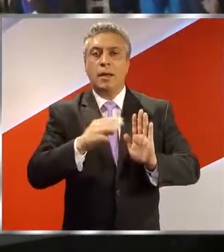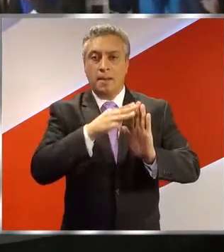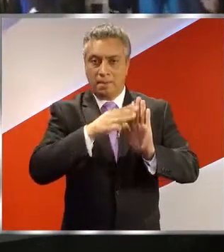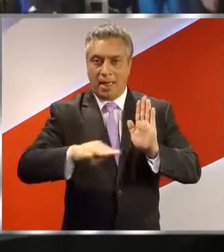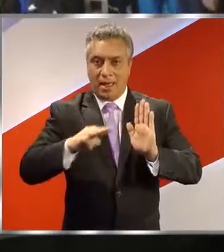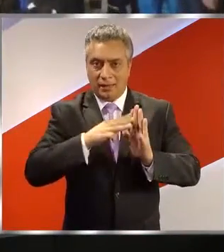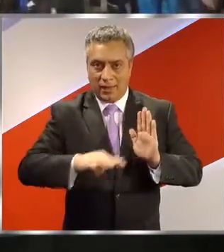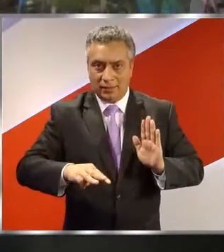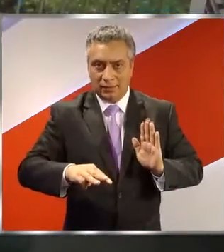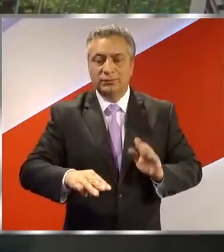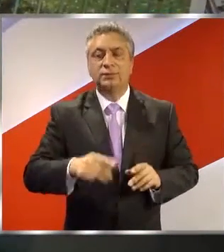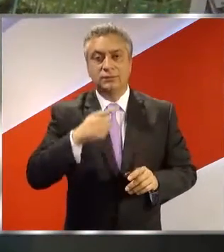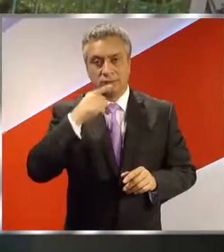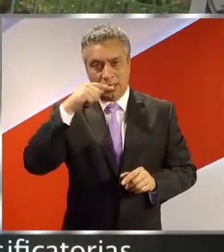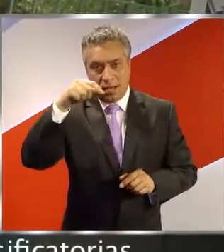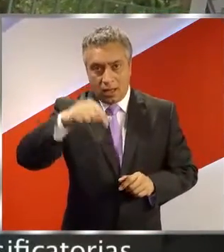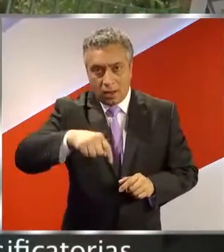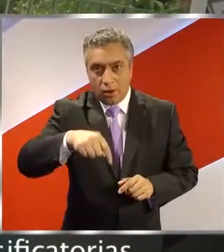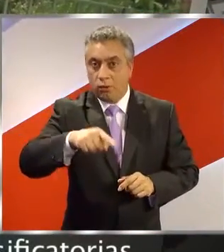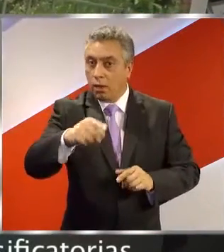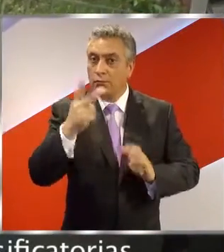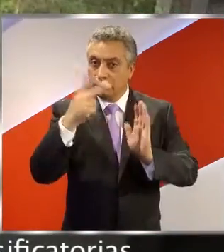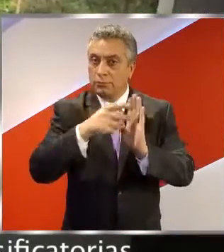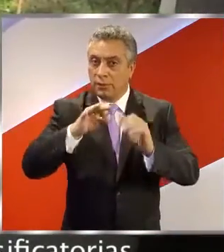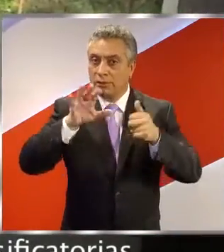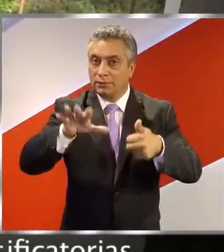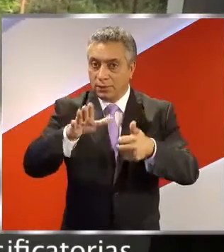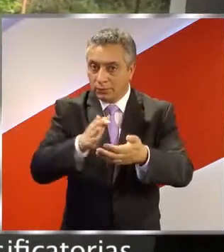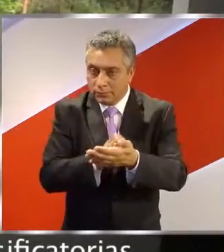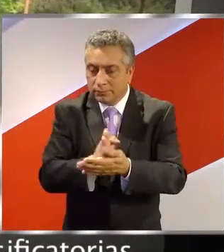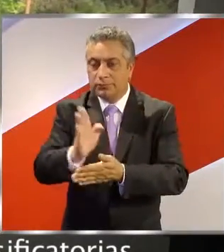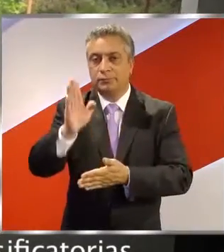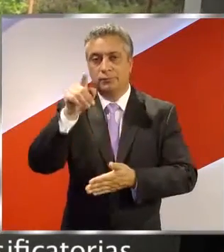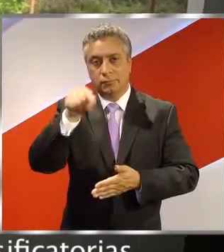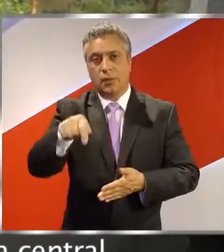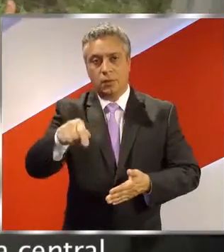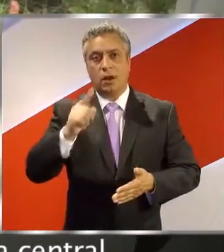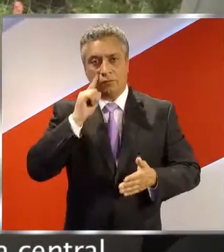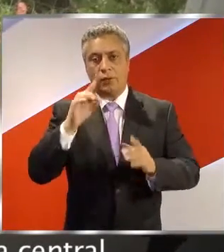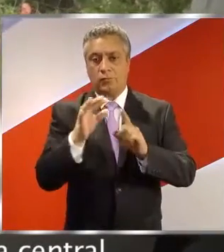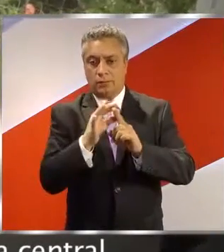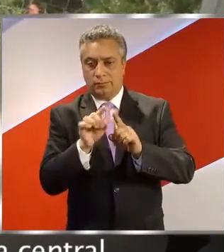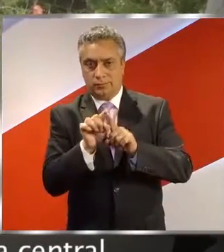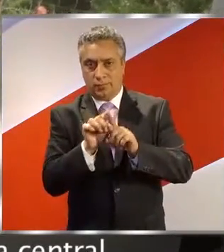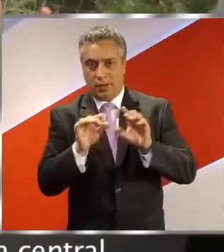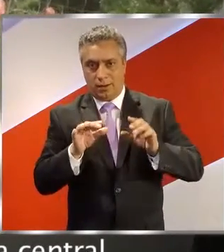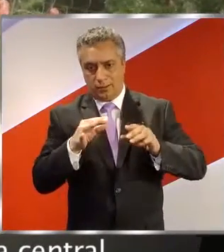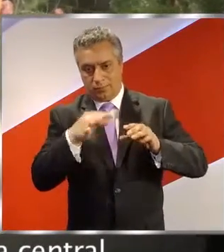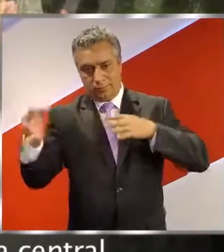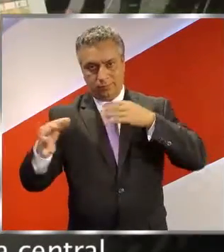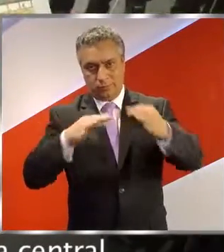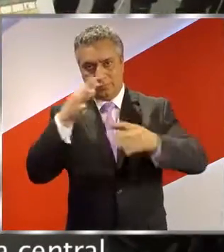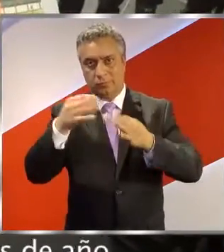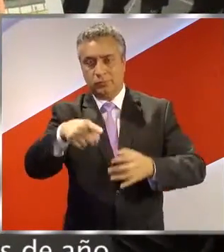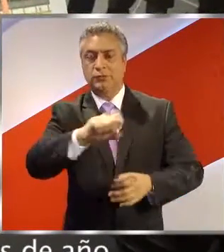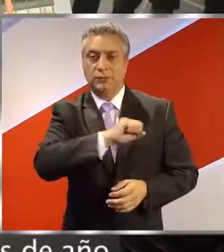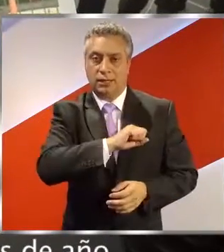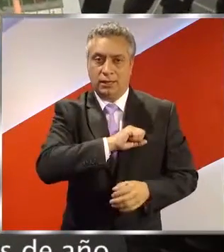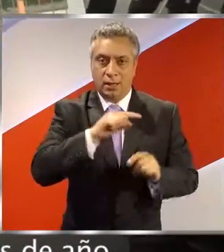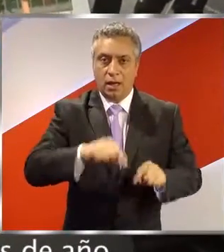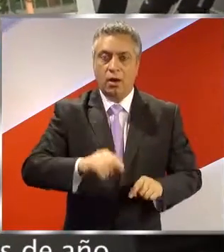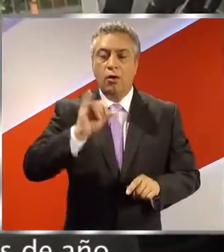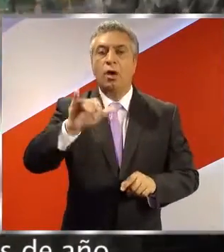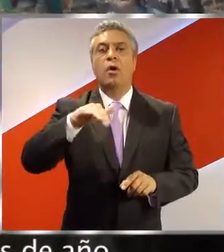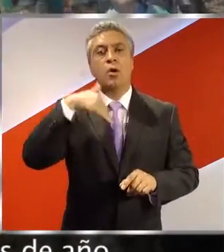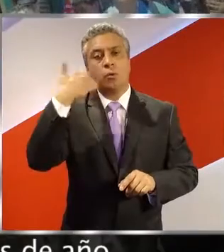2016, que parte con dos ruedas de clasificatoria aquí en Santiago, en zona central, y una